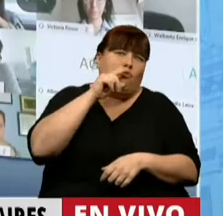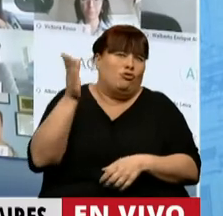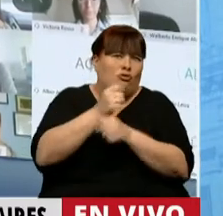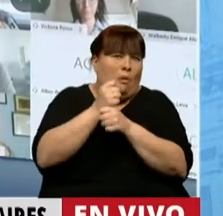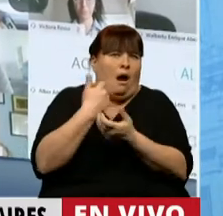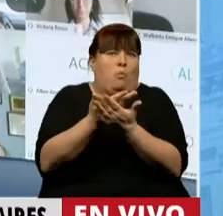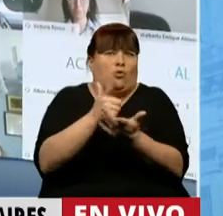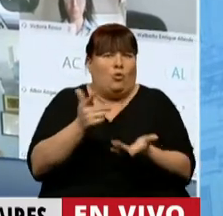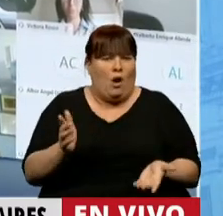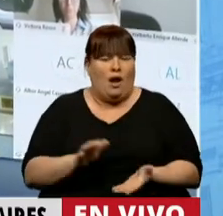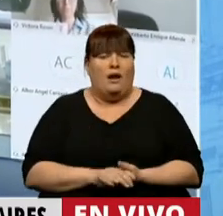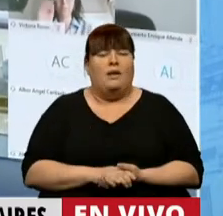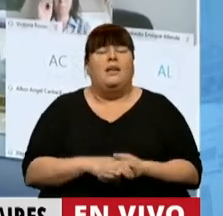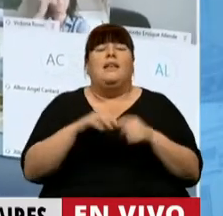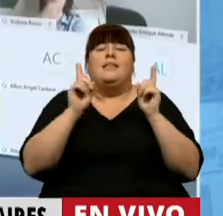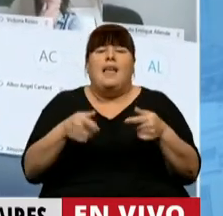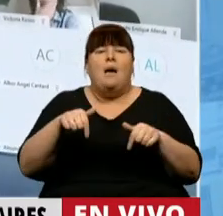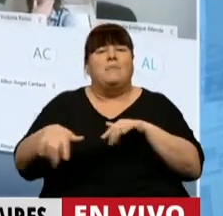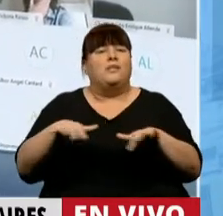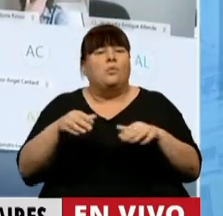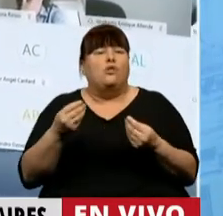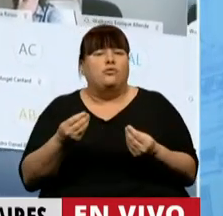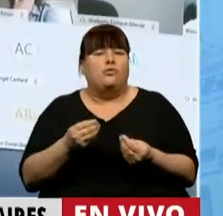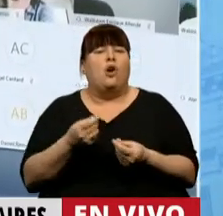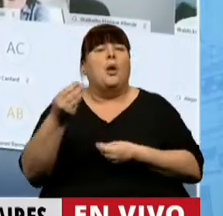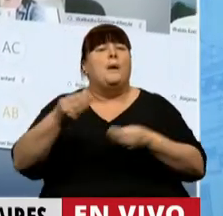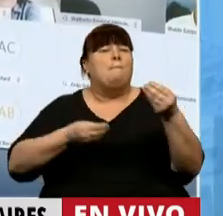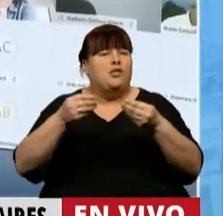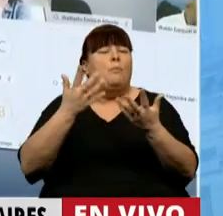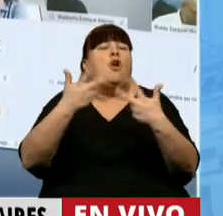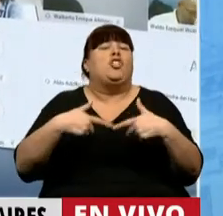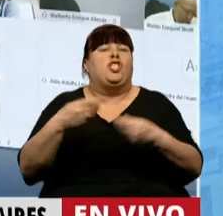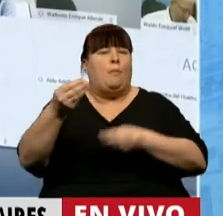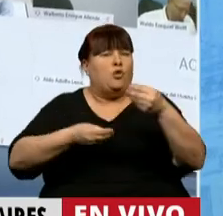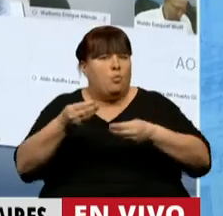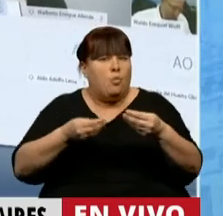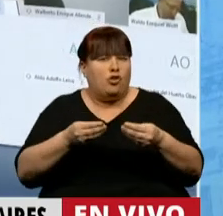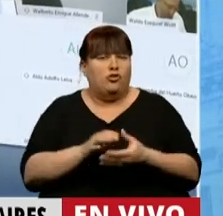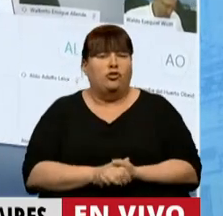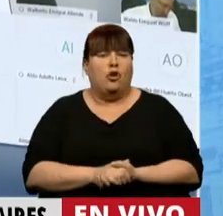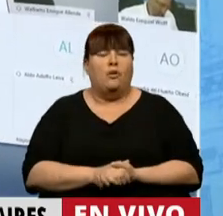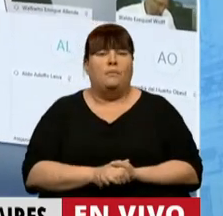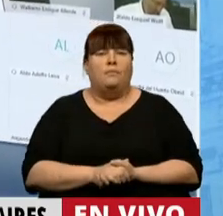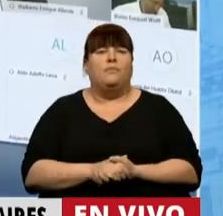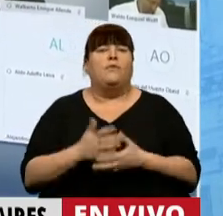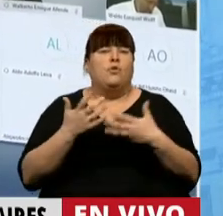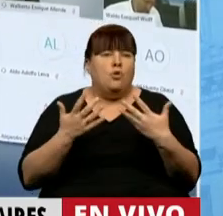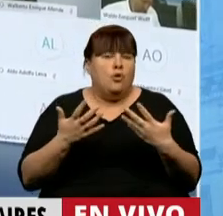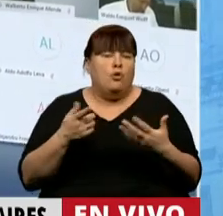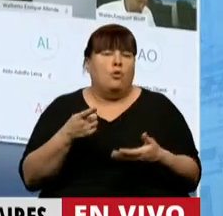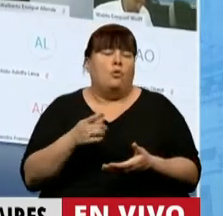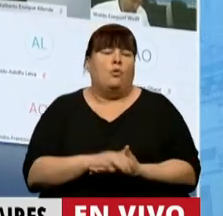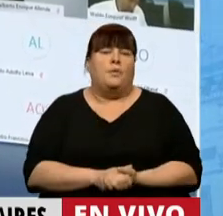y estamos en el marco de un presupuesto, un proyecto de presupuesto donde por supuesto